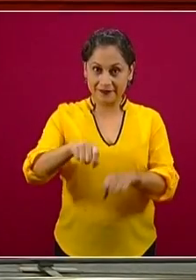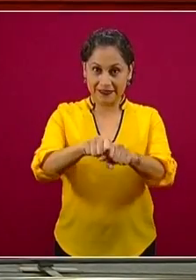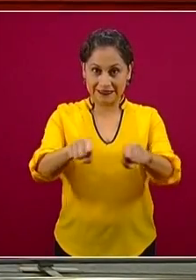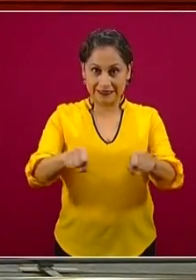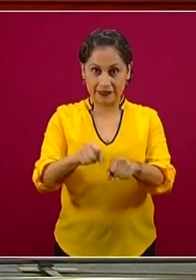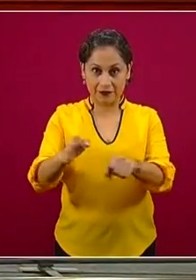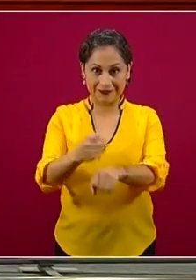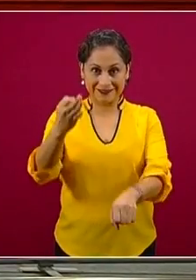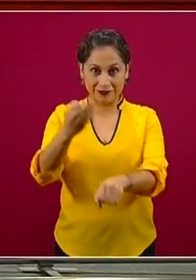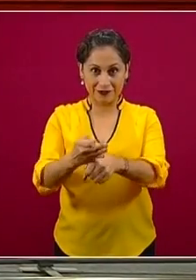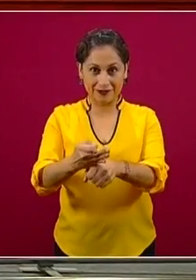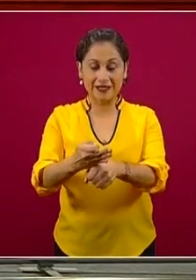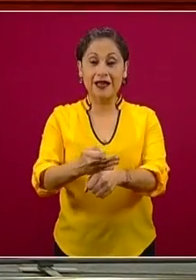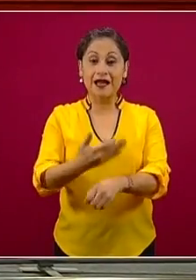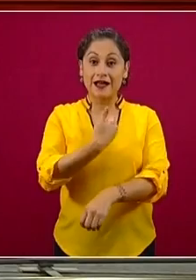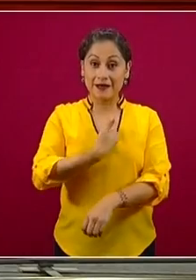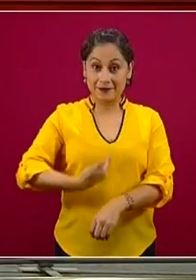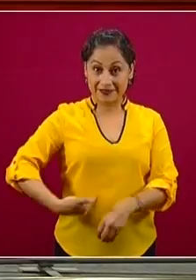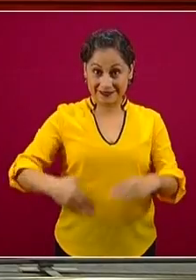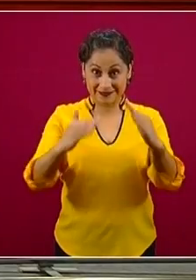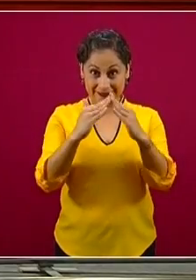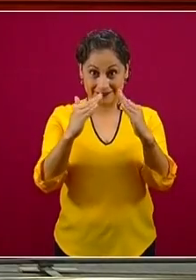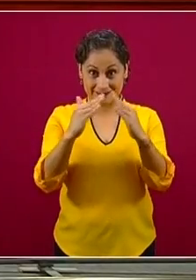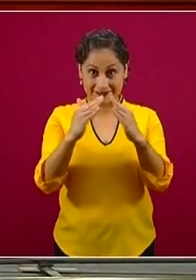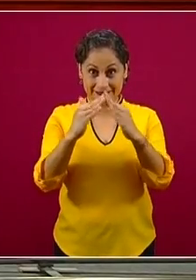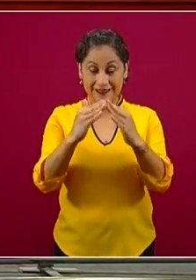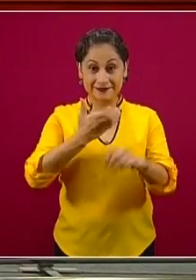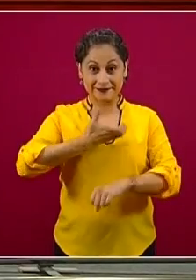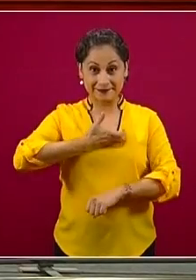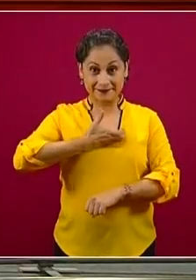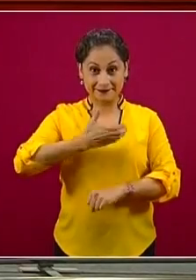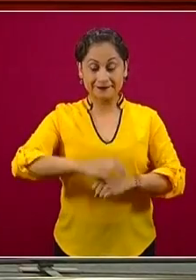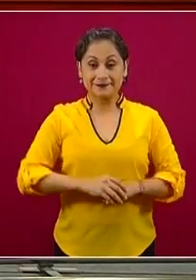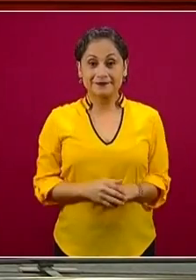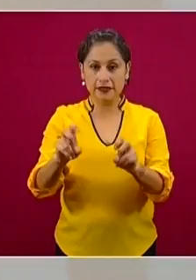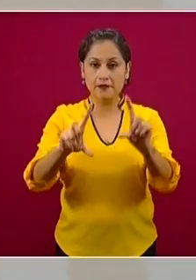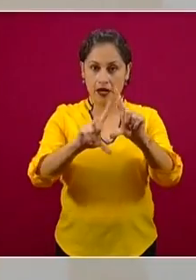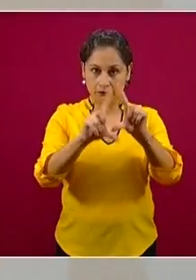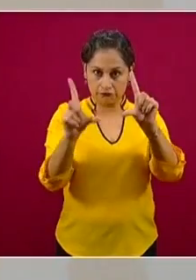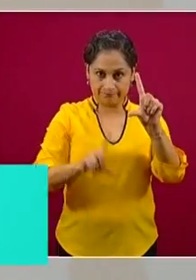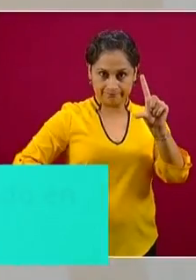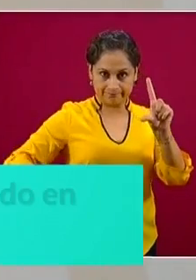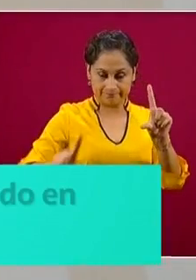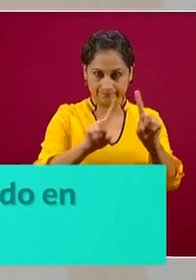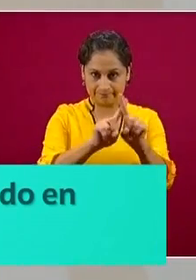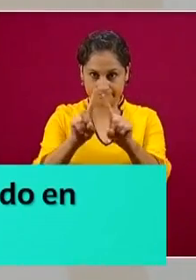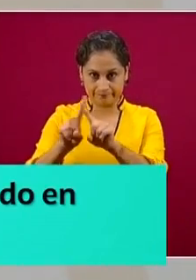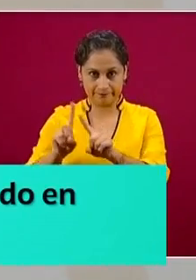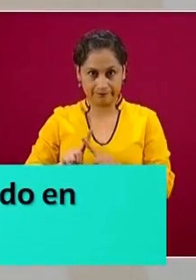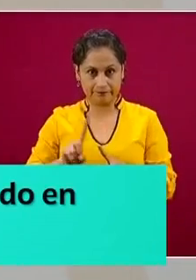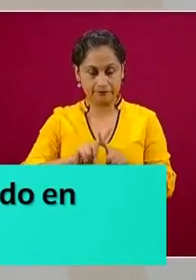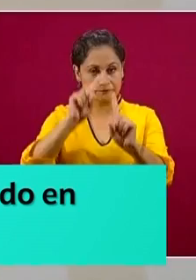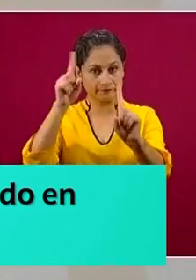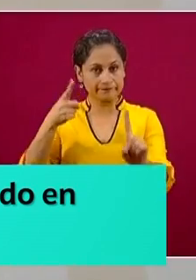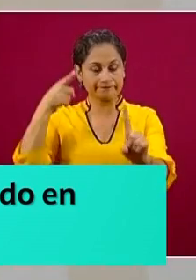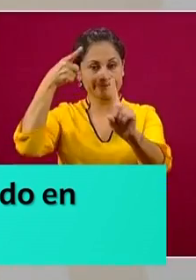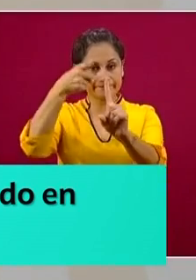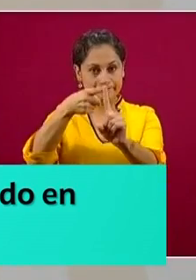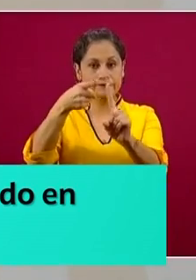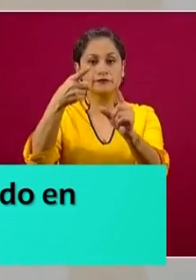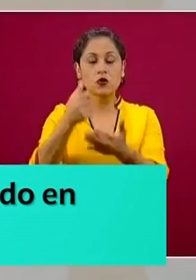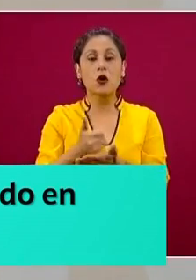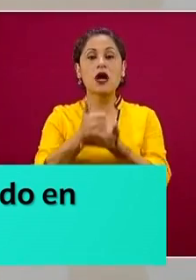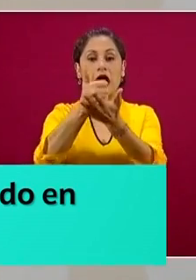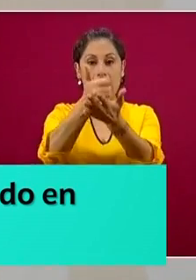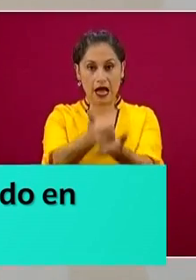En los primeros dos días de activación de créditos a la palabra para microempresas familiares del Censo de Bienestar, se han dispersado más de